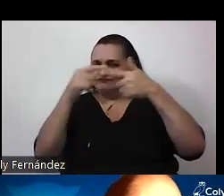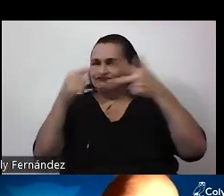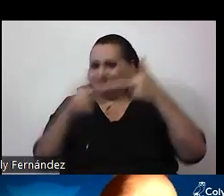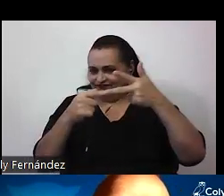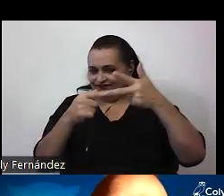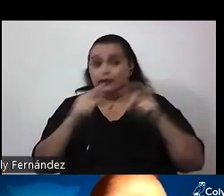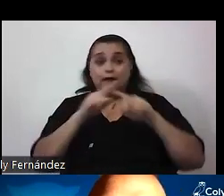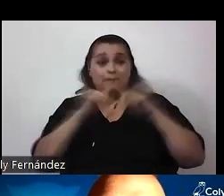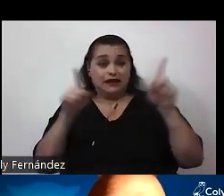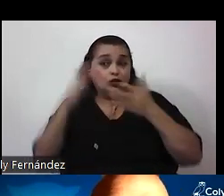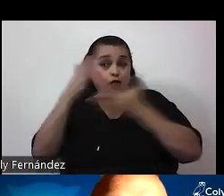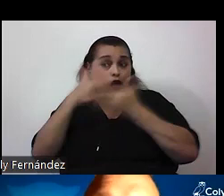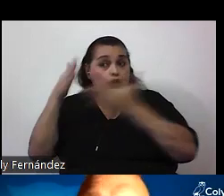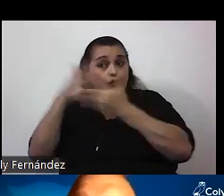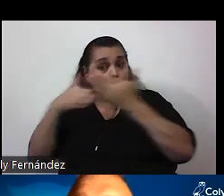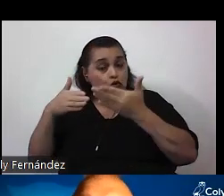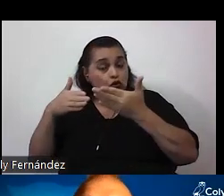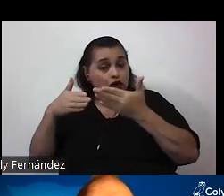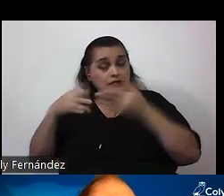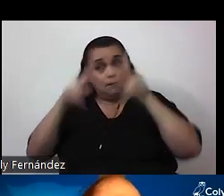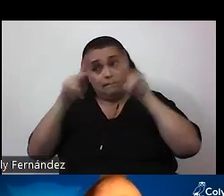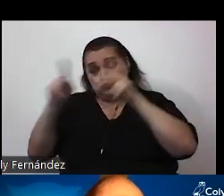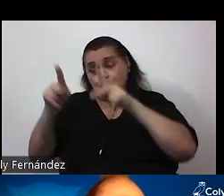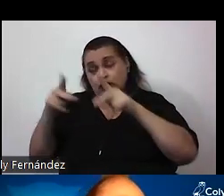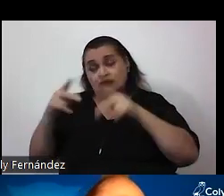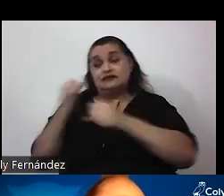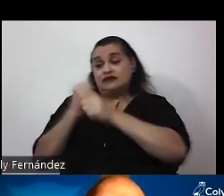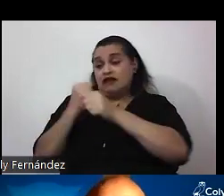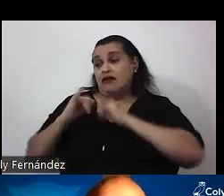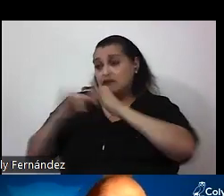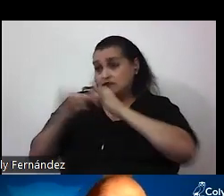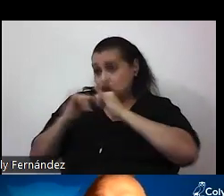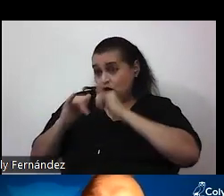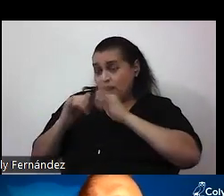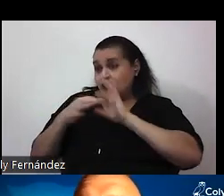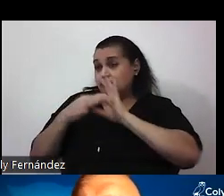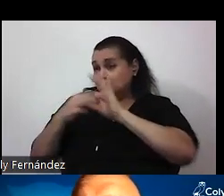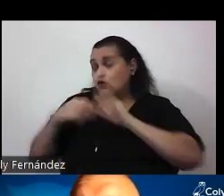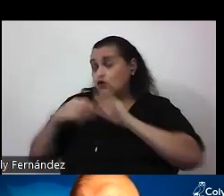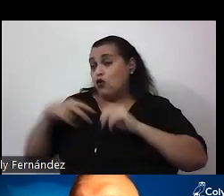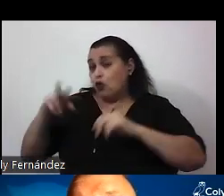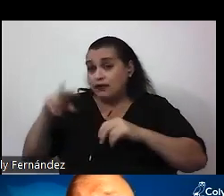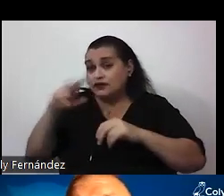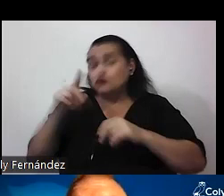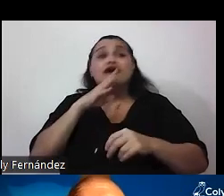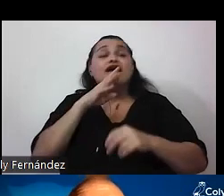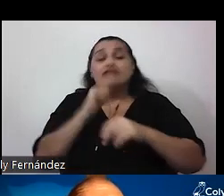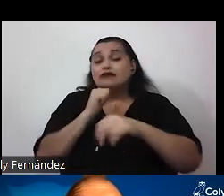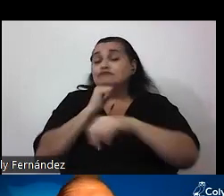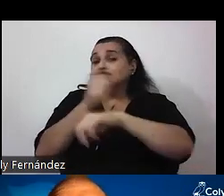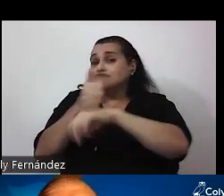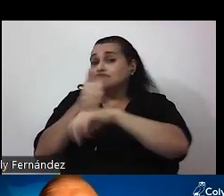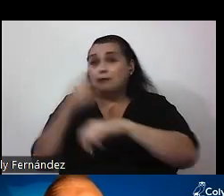algunos y algunas colegas cuando hablan de fomentar el pensamiento crítico adoptan algunas